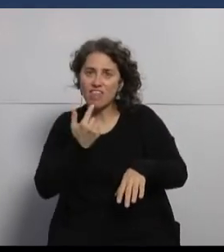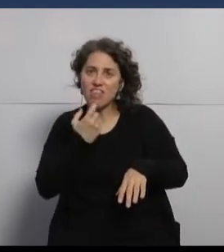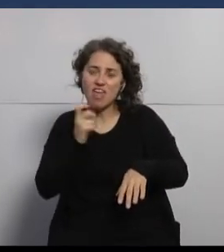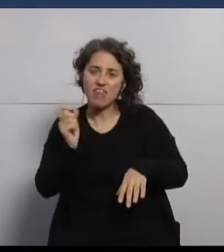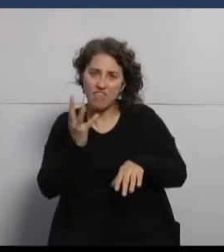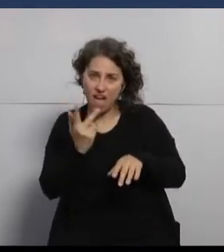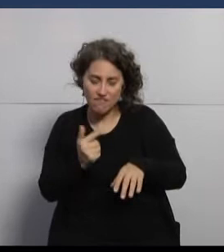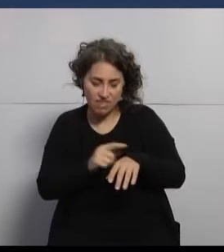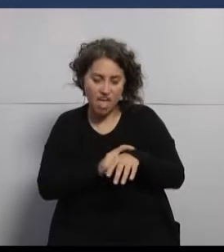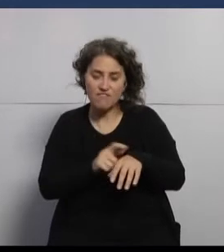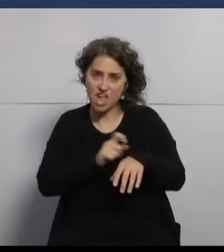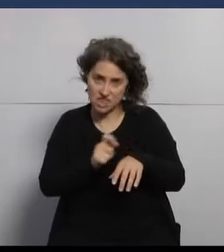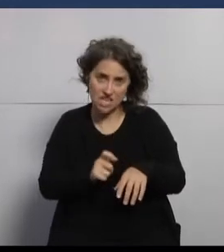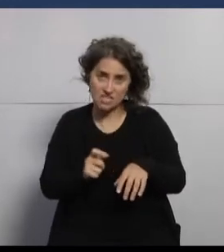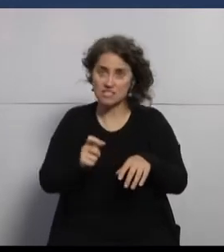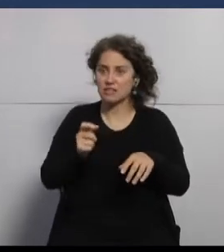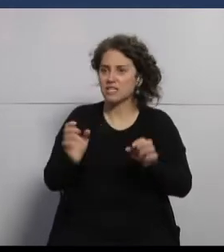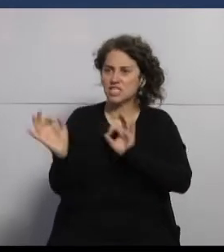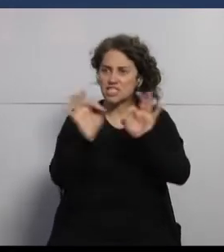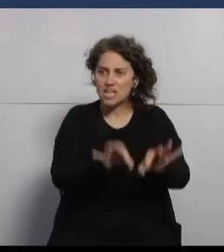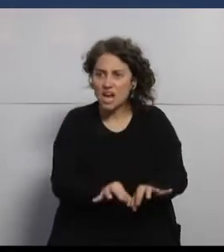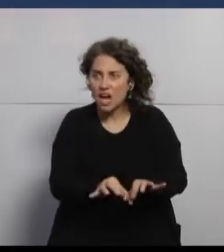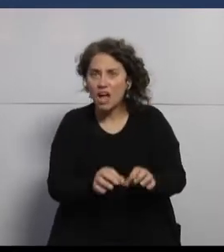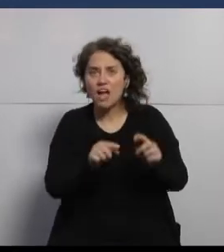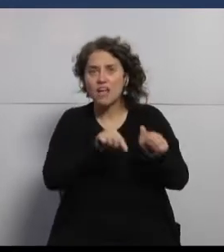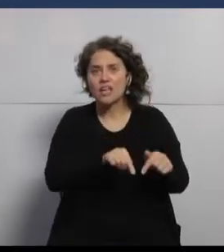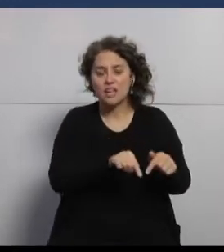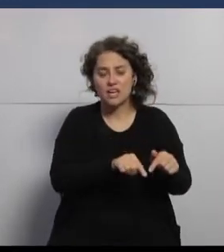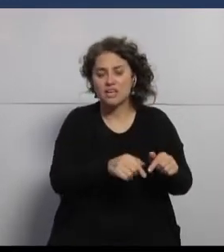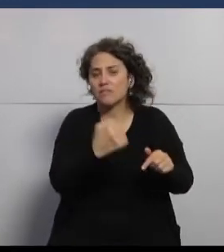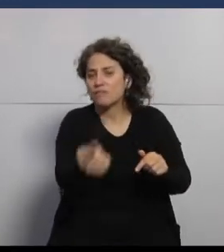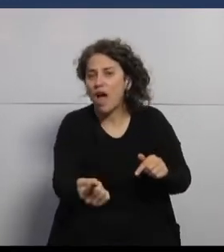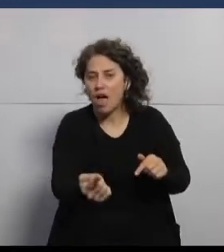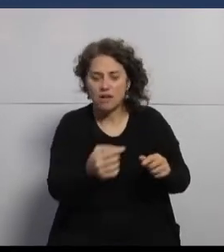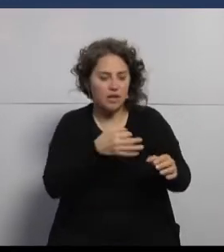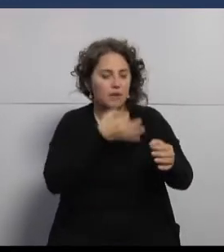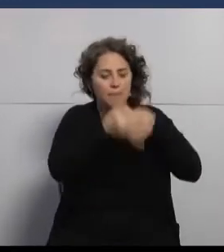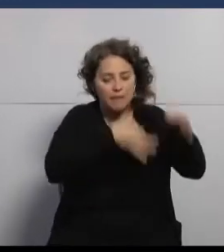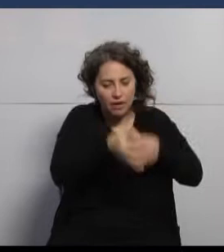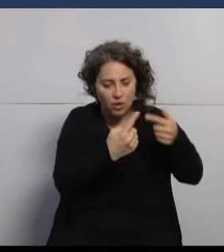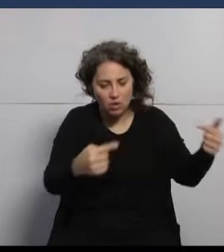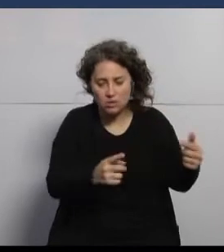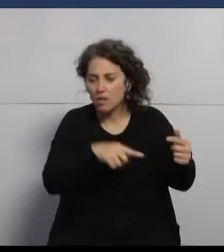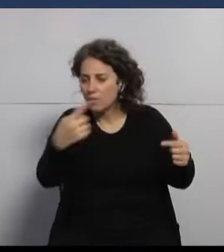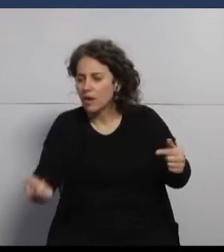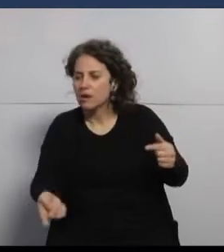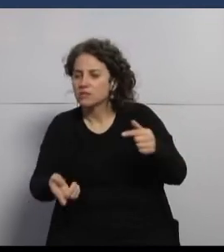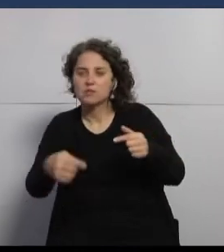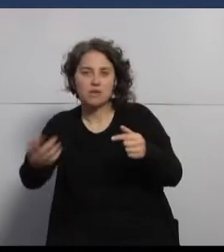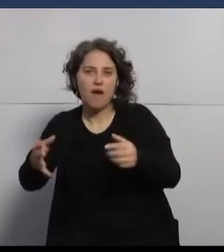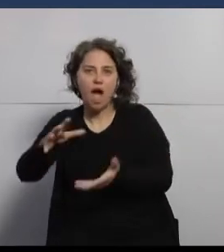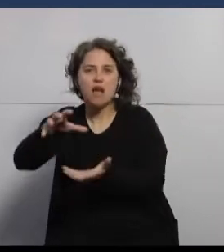le doy las recomendaciones al señor Alonso, el retorno atrás a su entorno. Y, pues, todo el mundo tomando Coca-Cola,